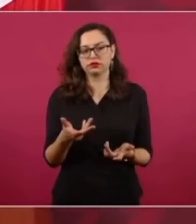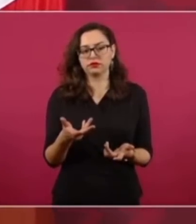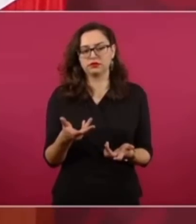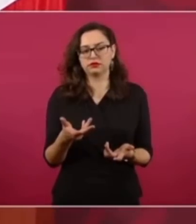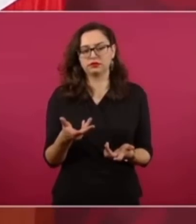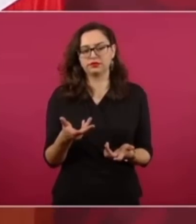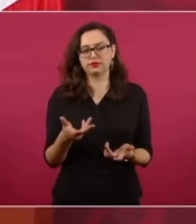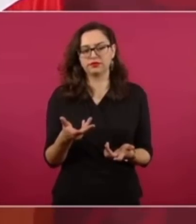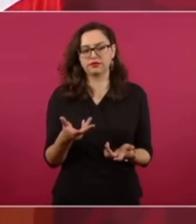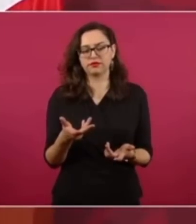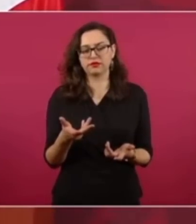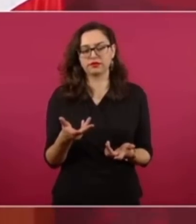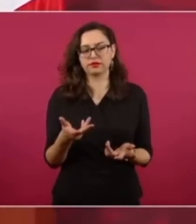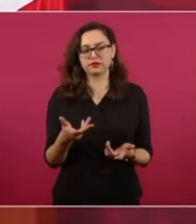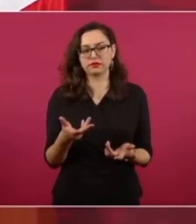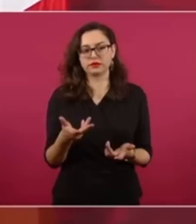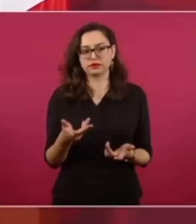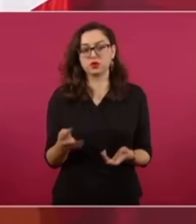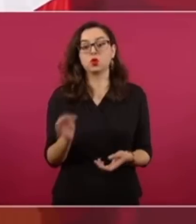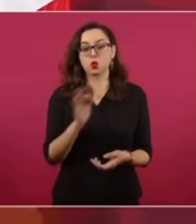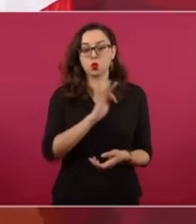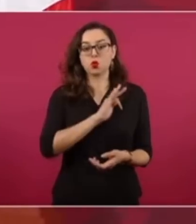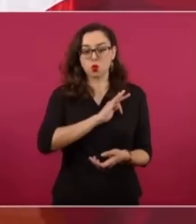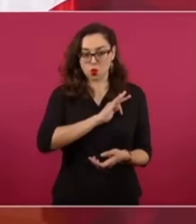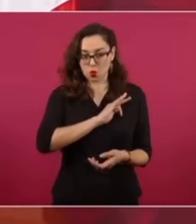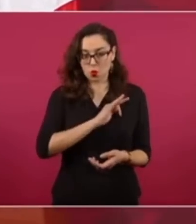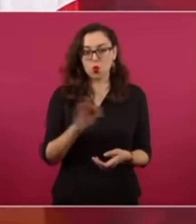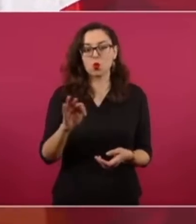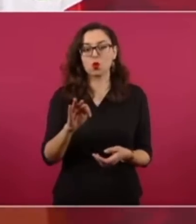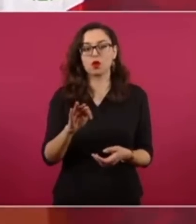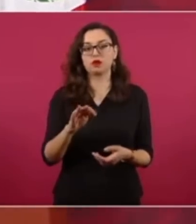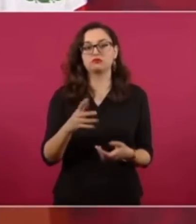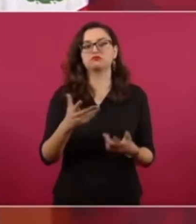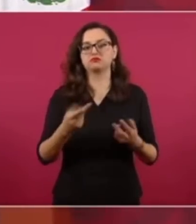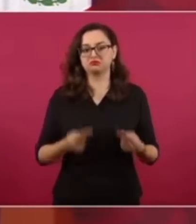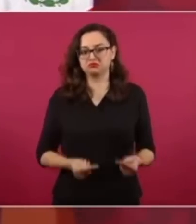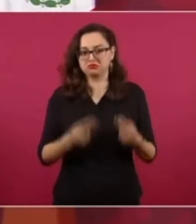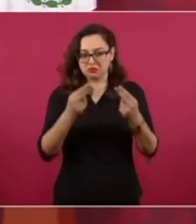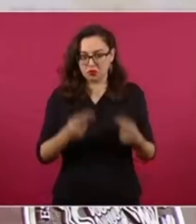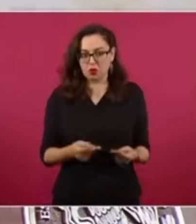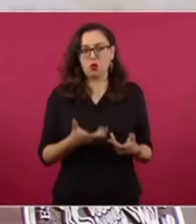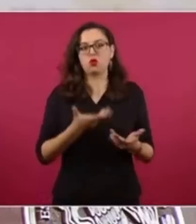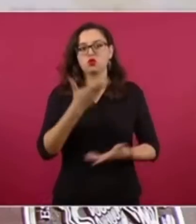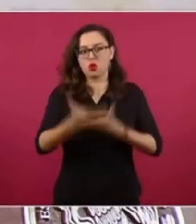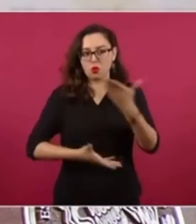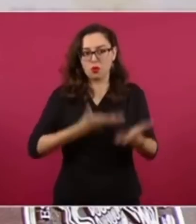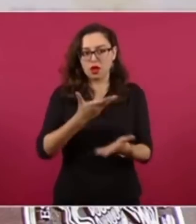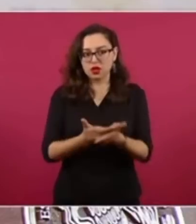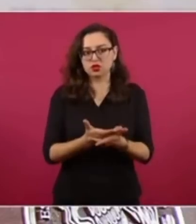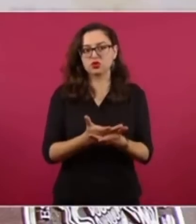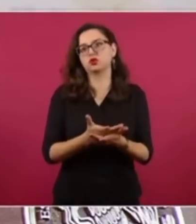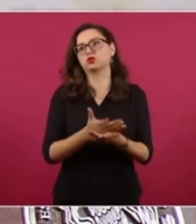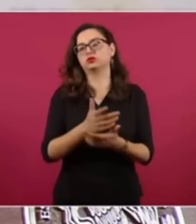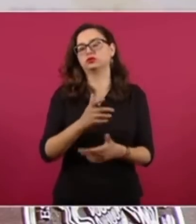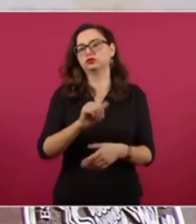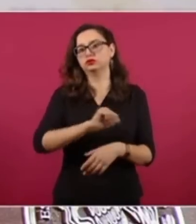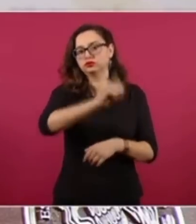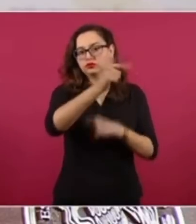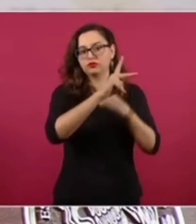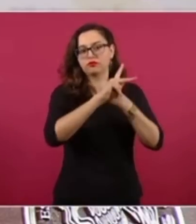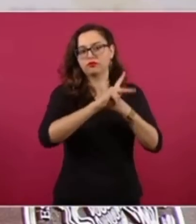tener relaciones comerciales con la industria